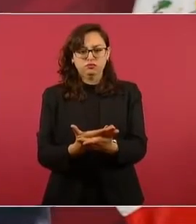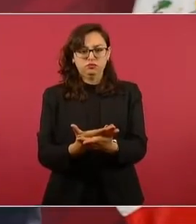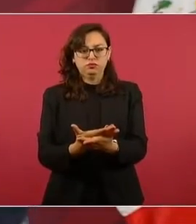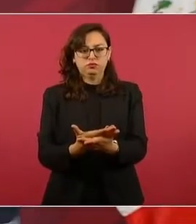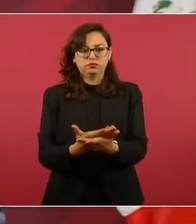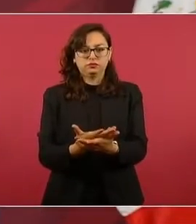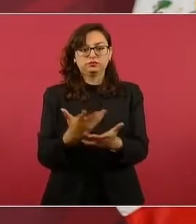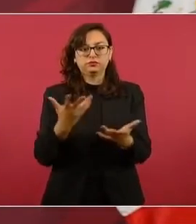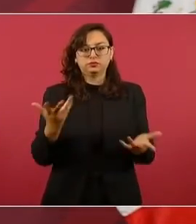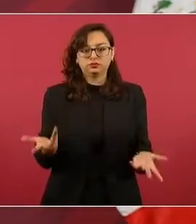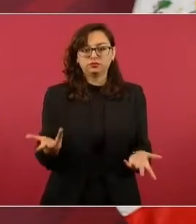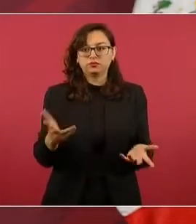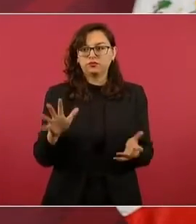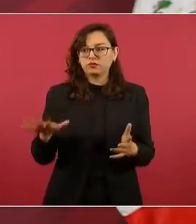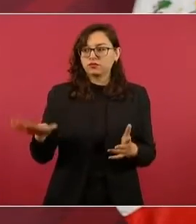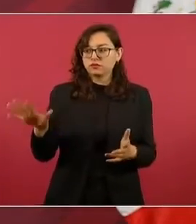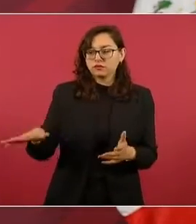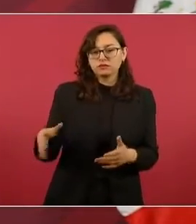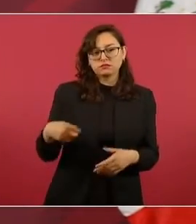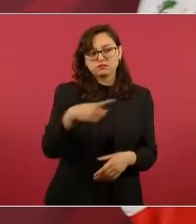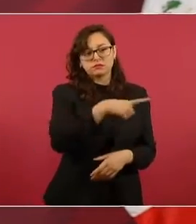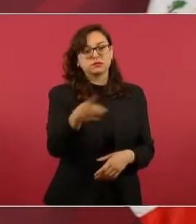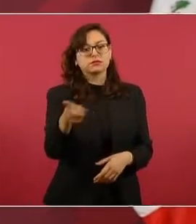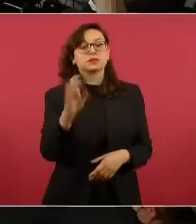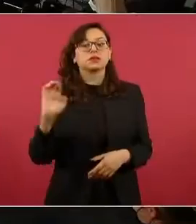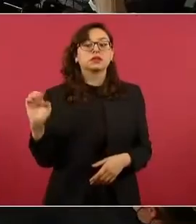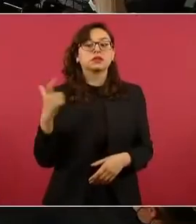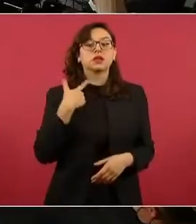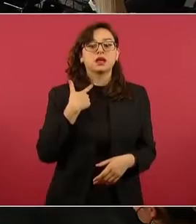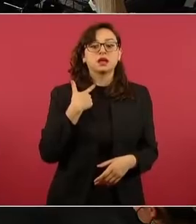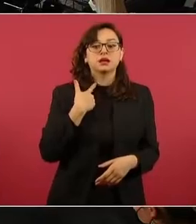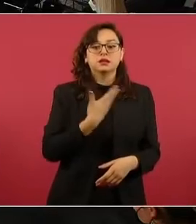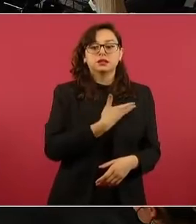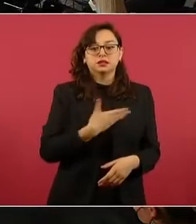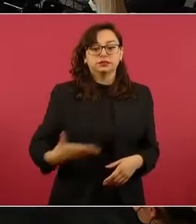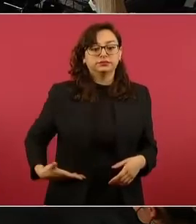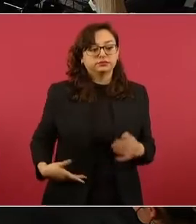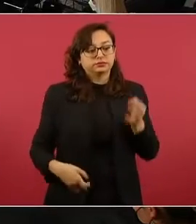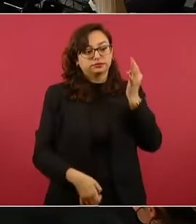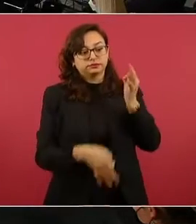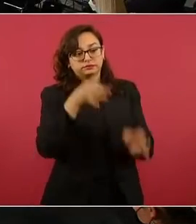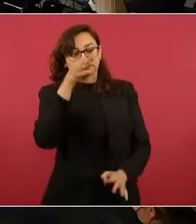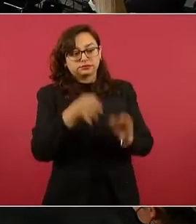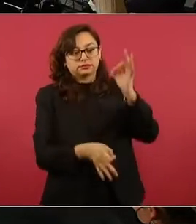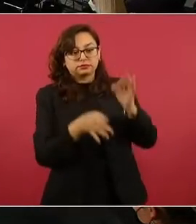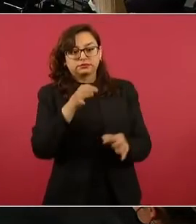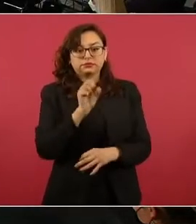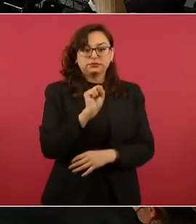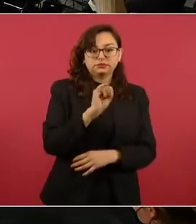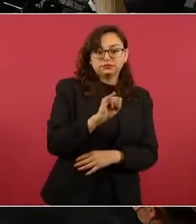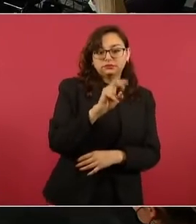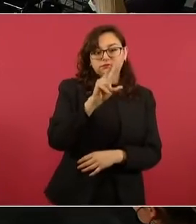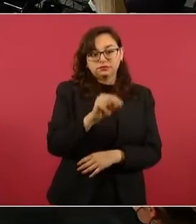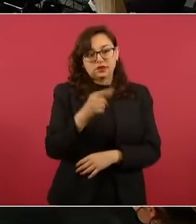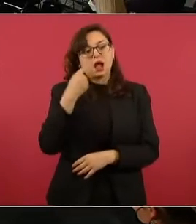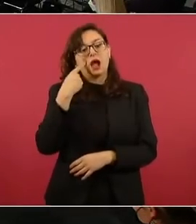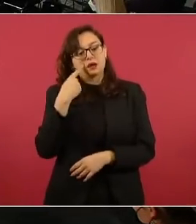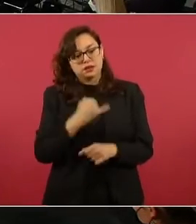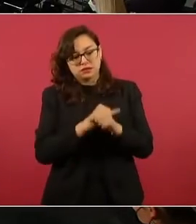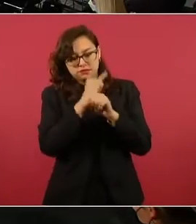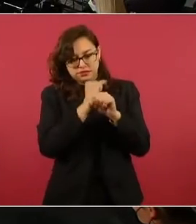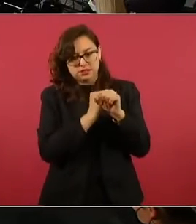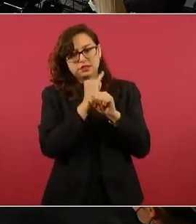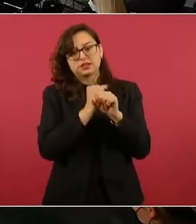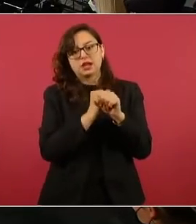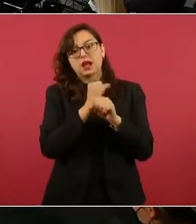una investigación, que sean los presidentes del periodo